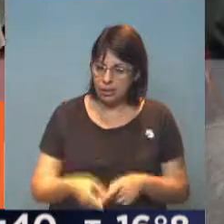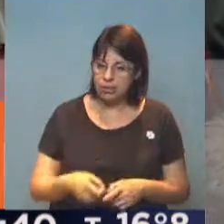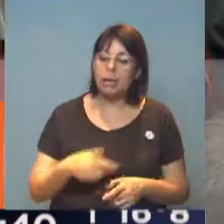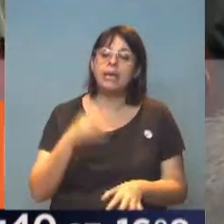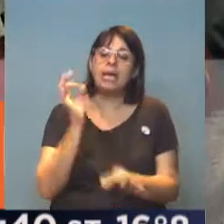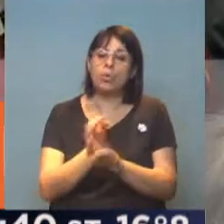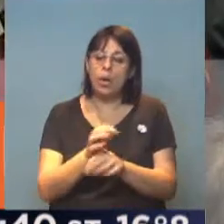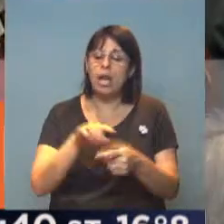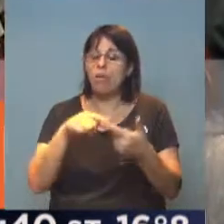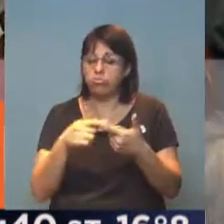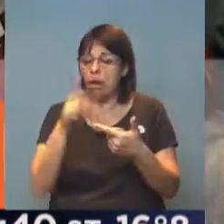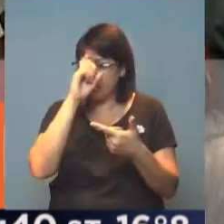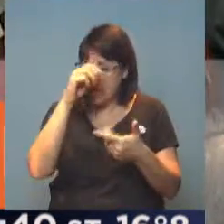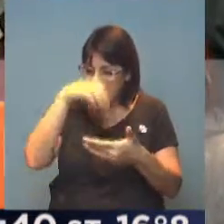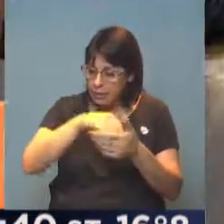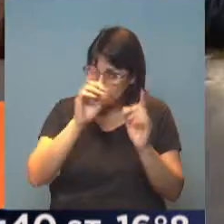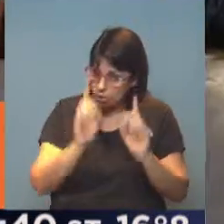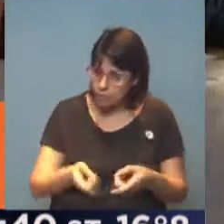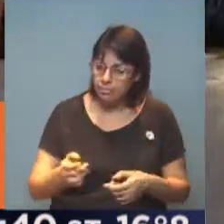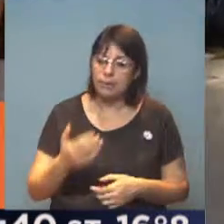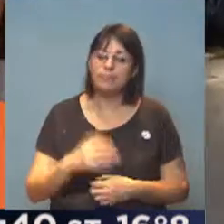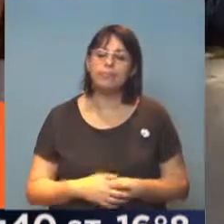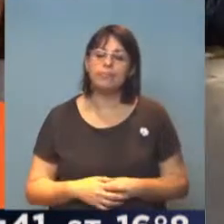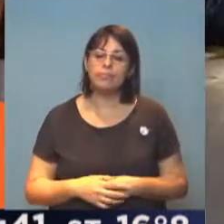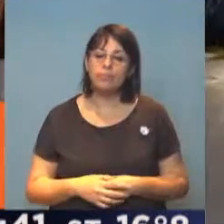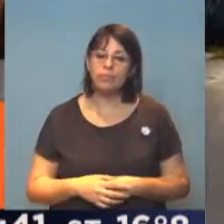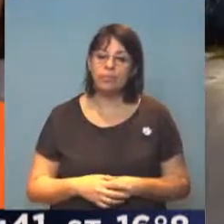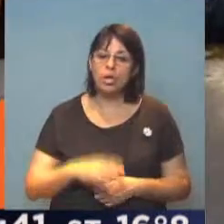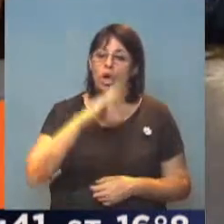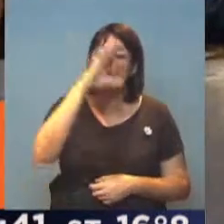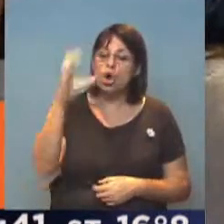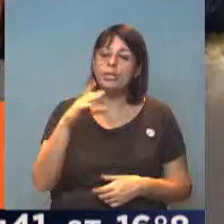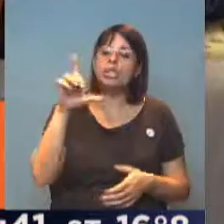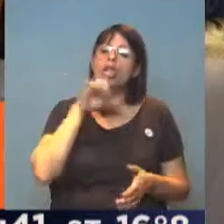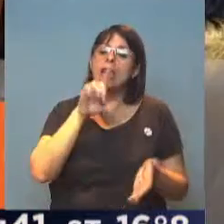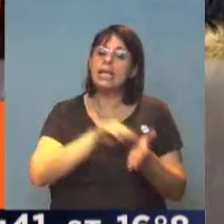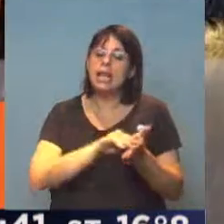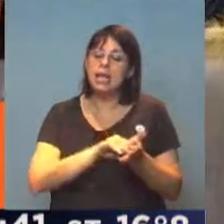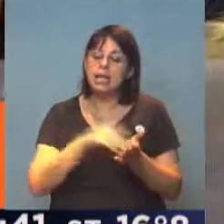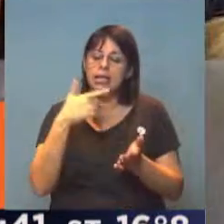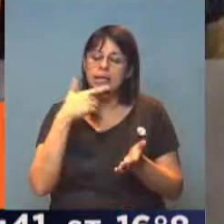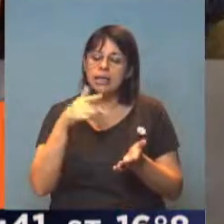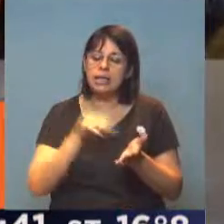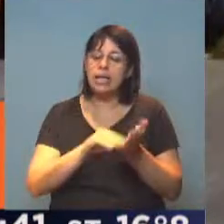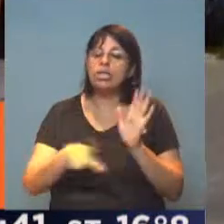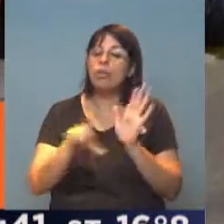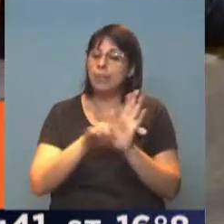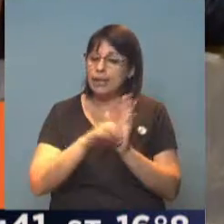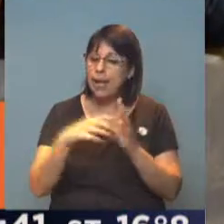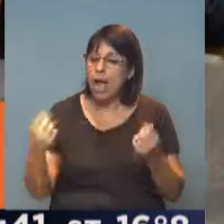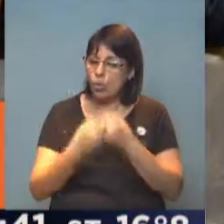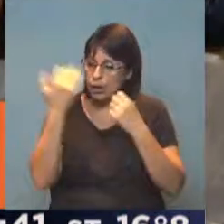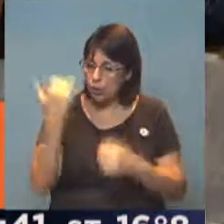educativos como hospitalarios. Es por eso que la Comisión de Legislación Penal llegó a un consenso